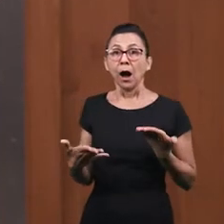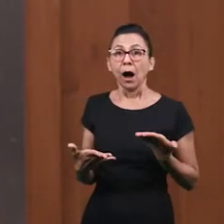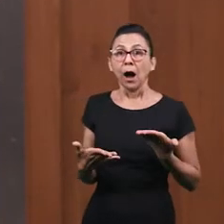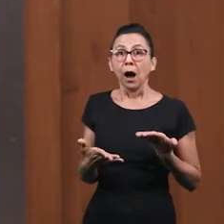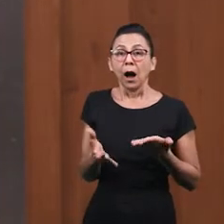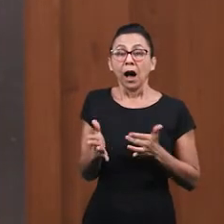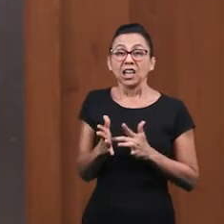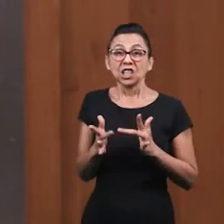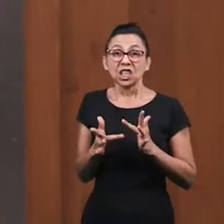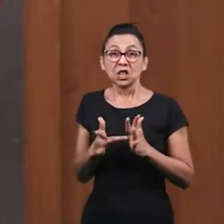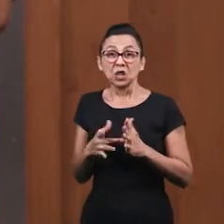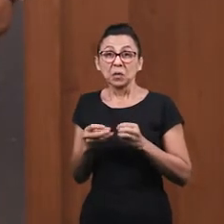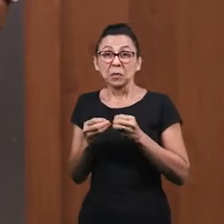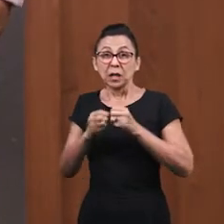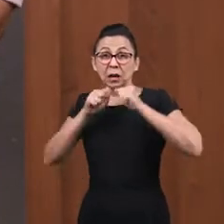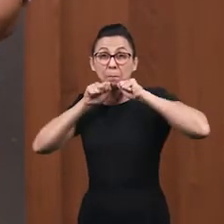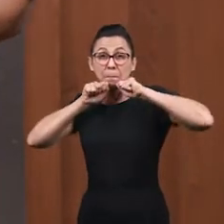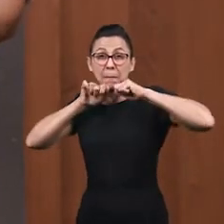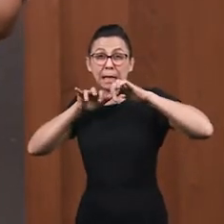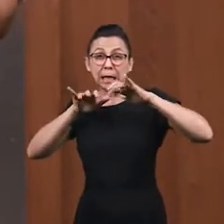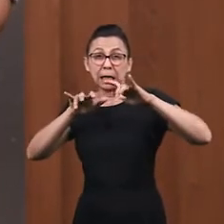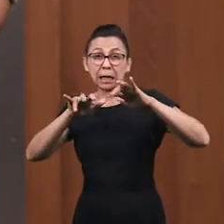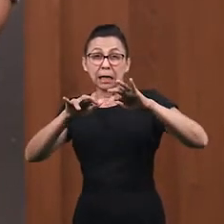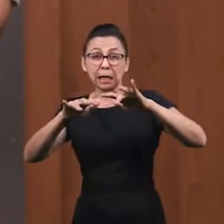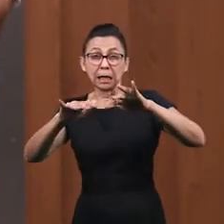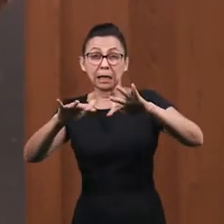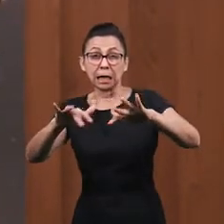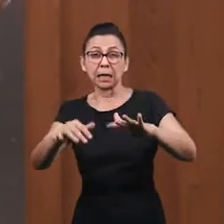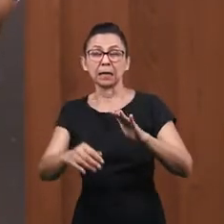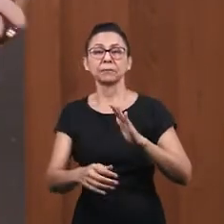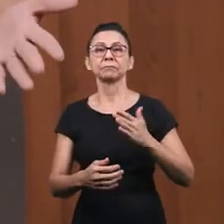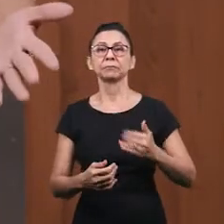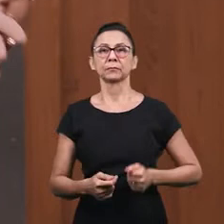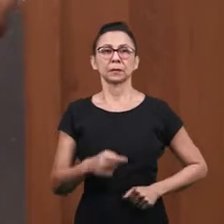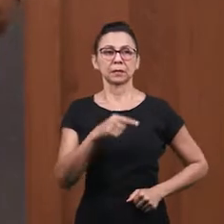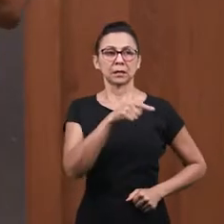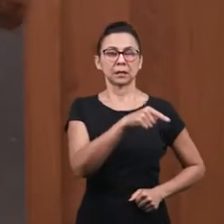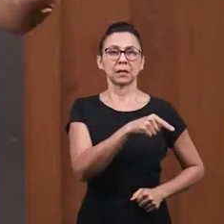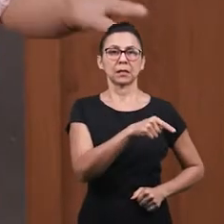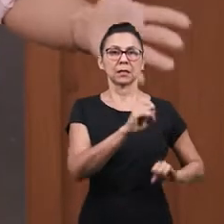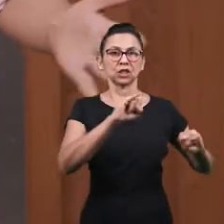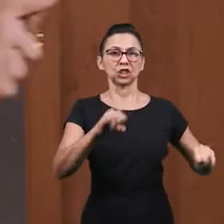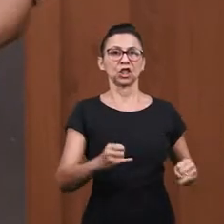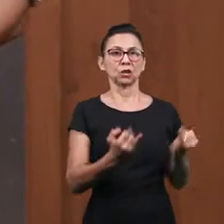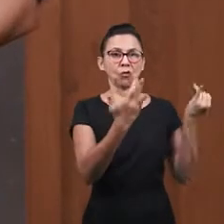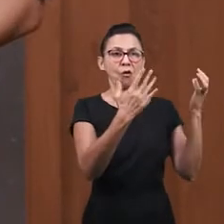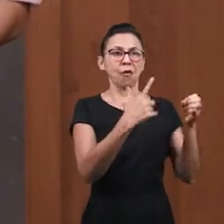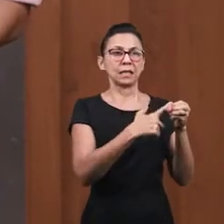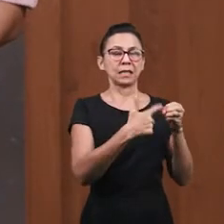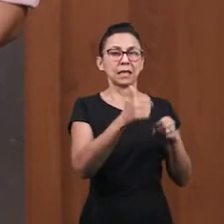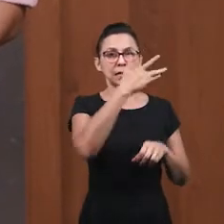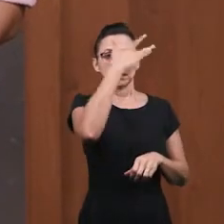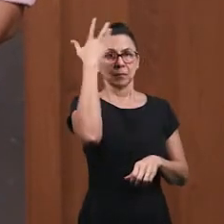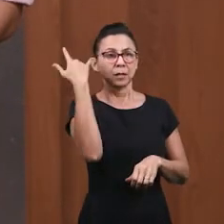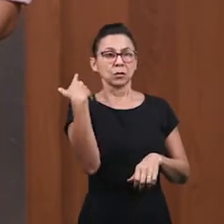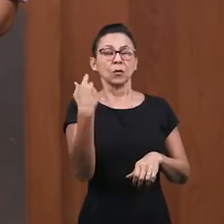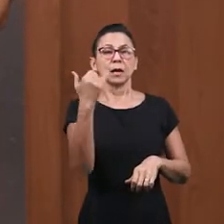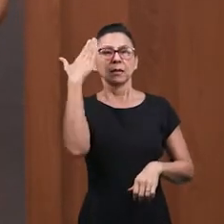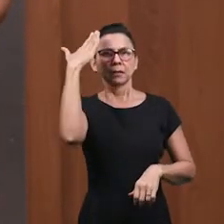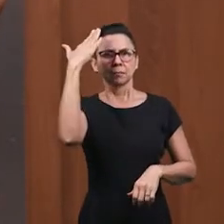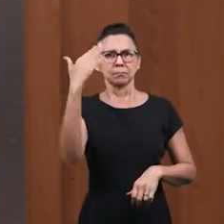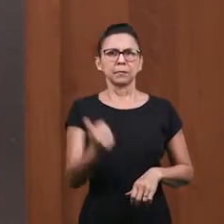fama de Jesús llegó hasta Jericó Antes de que Jesús entre por los muros de esa ciudad